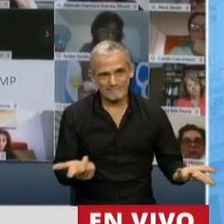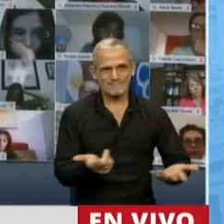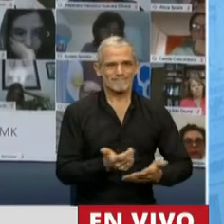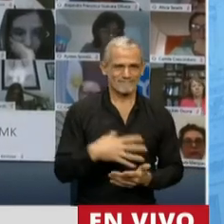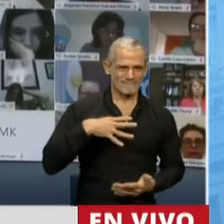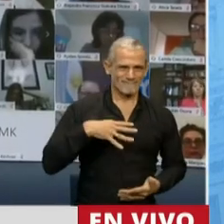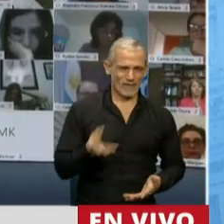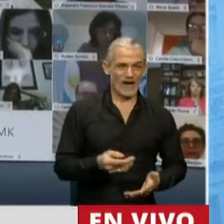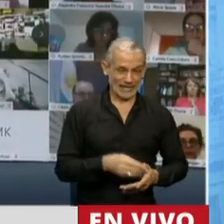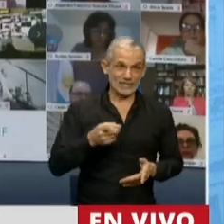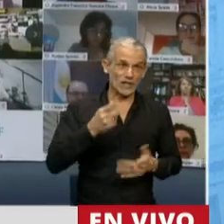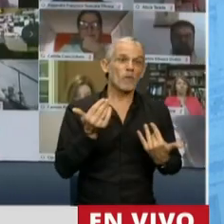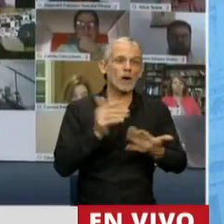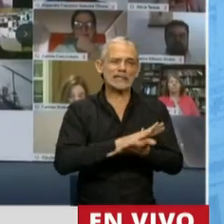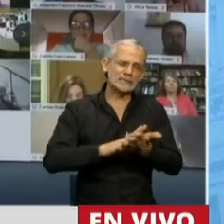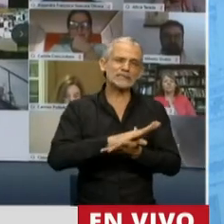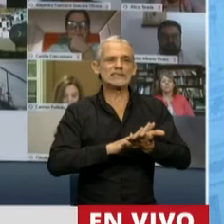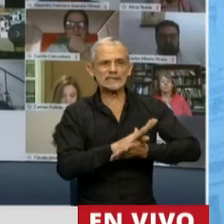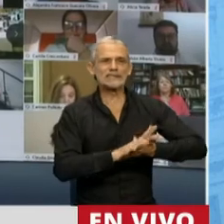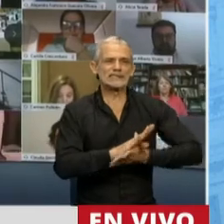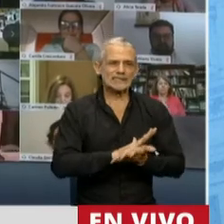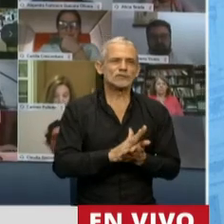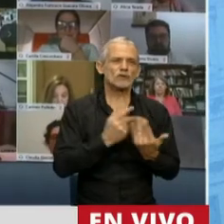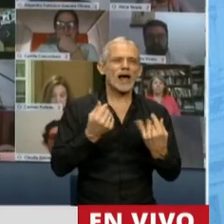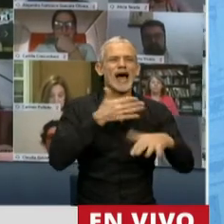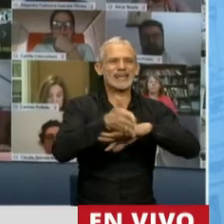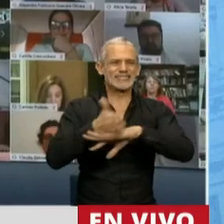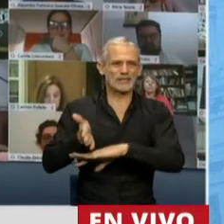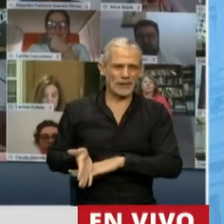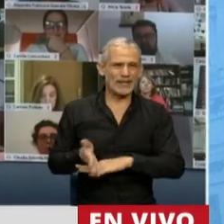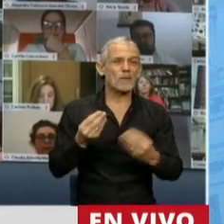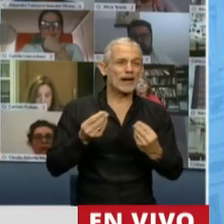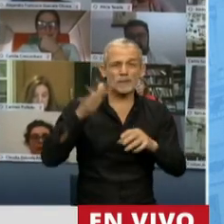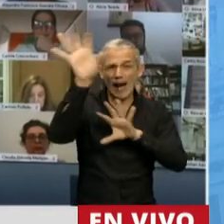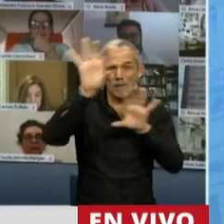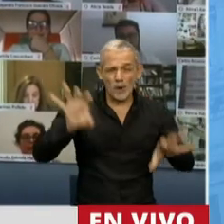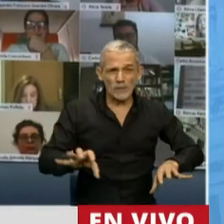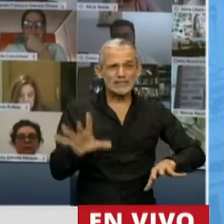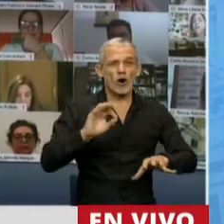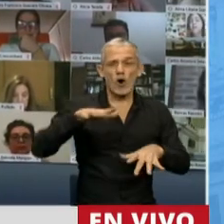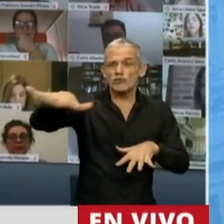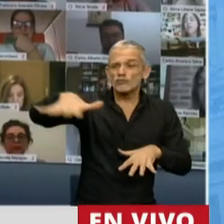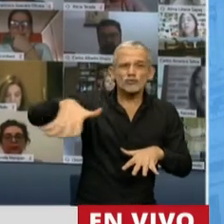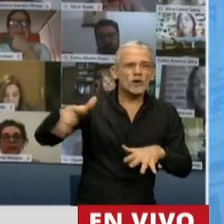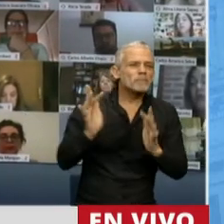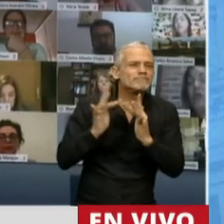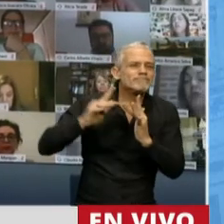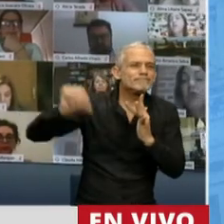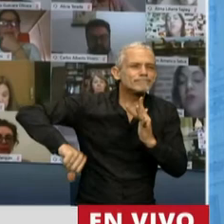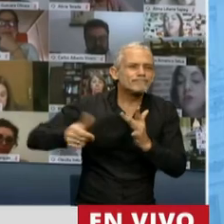y que podría saldar esta circunstancia de accesibilidad para provincias o zonas donde no tienen